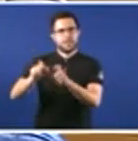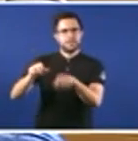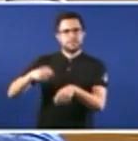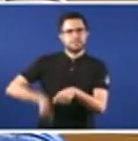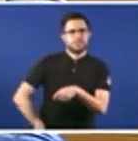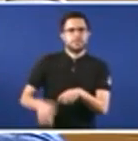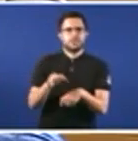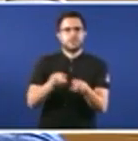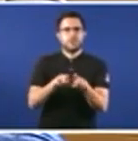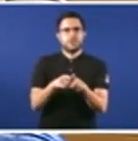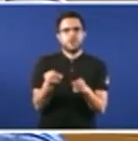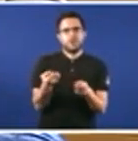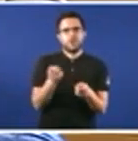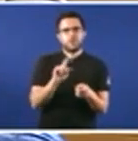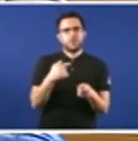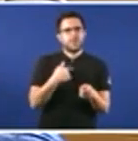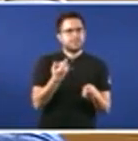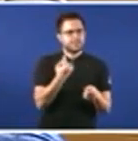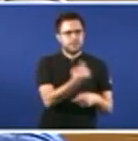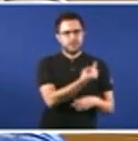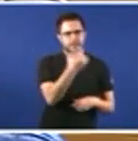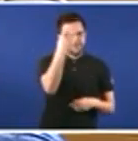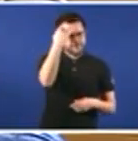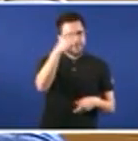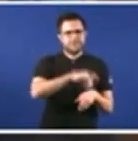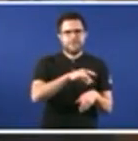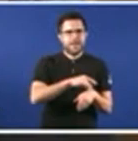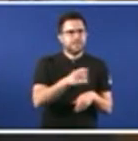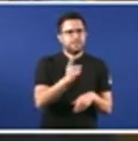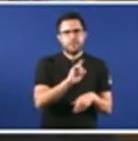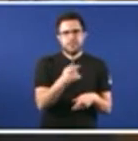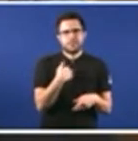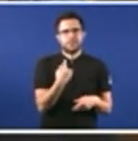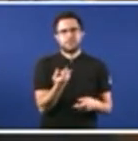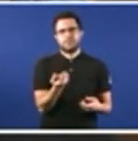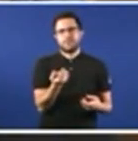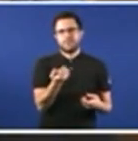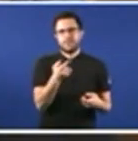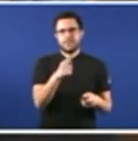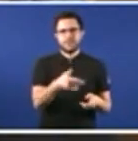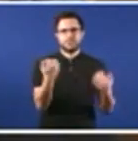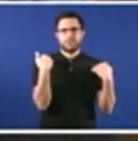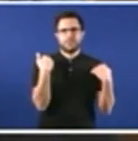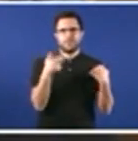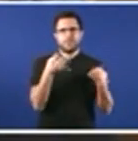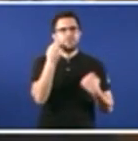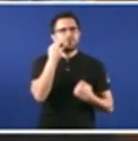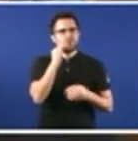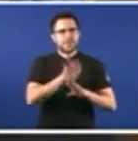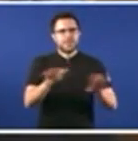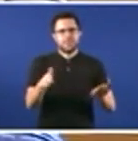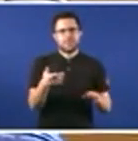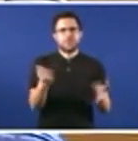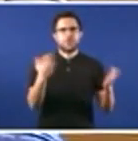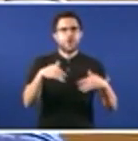están disminuídas. A maternidade é un asunto exclusivo da muller e non cabe ninguna outra inserencia. Non existe